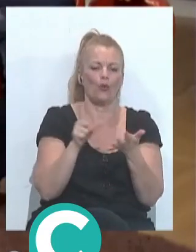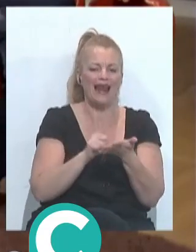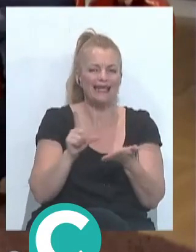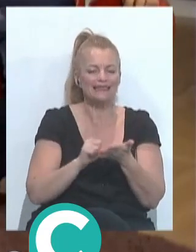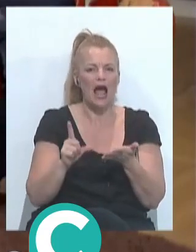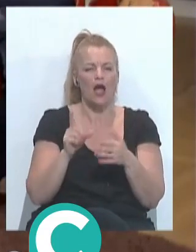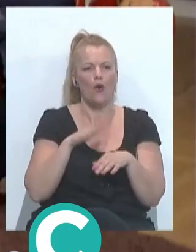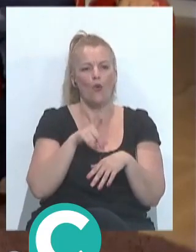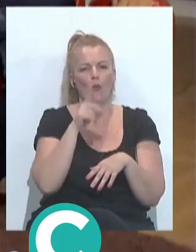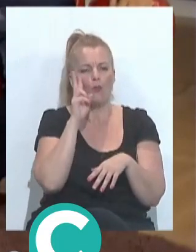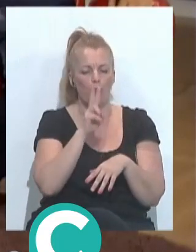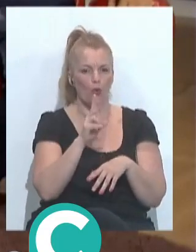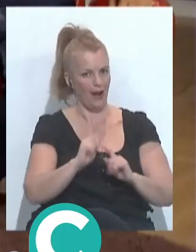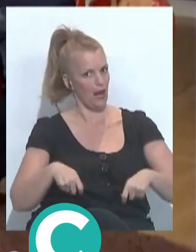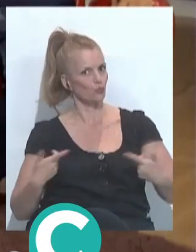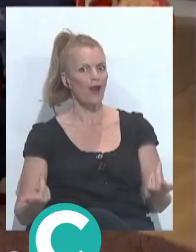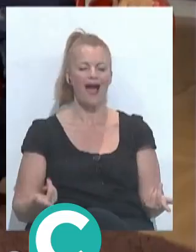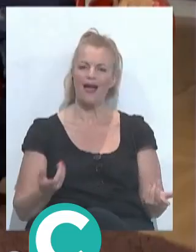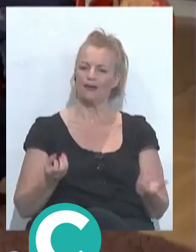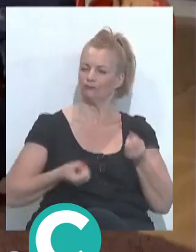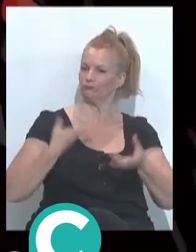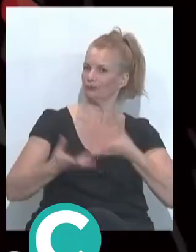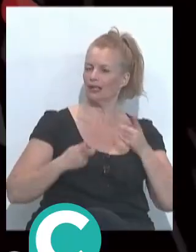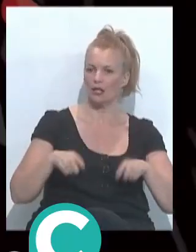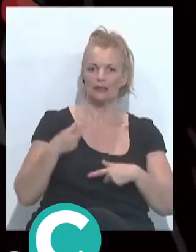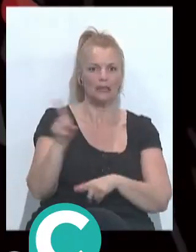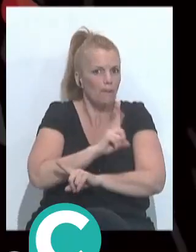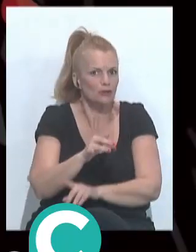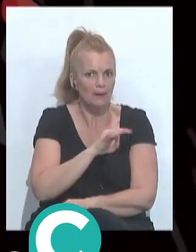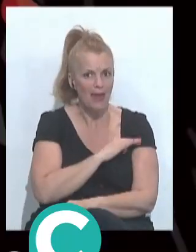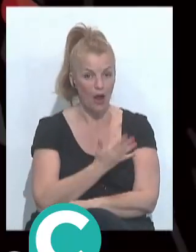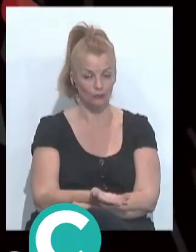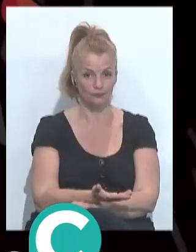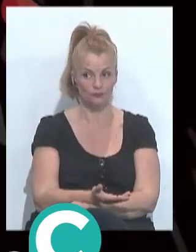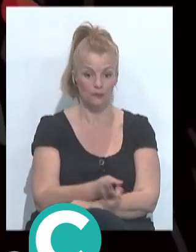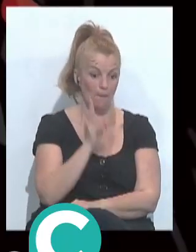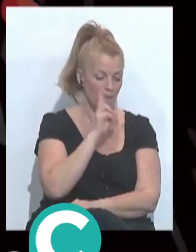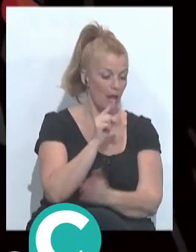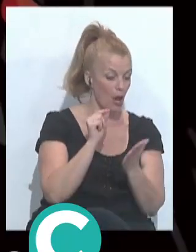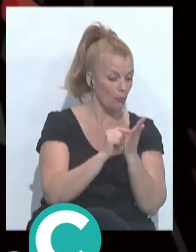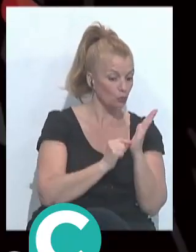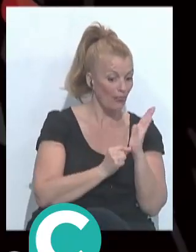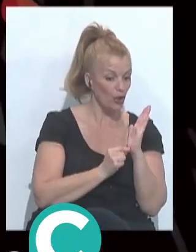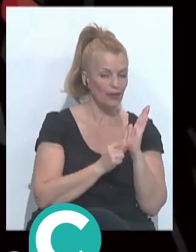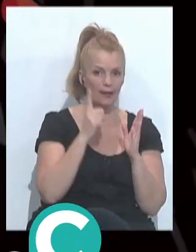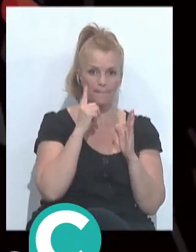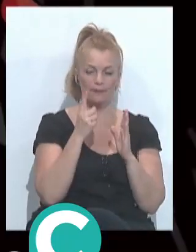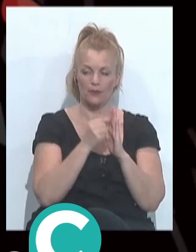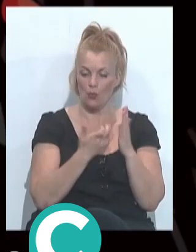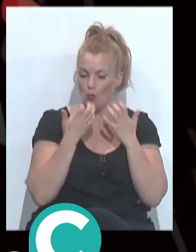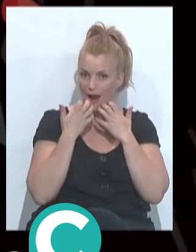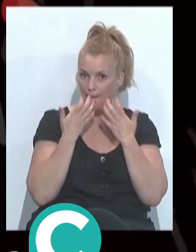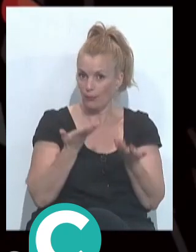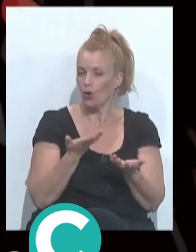busca sino que tú la ves y es natural y sale natural eso no se ha premiado tuve las puntuaciones y podemos poner